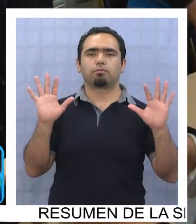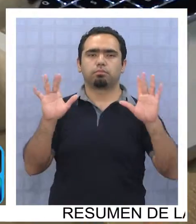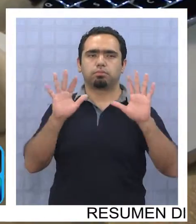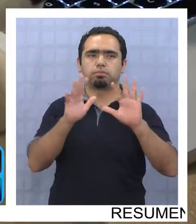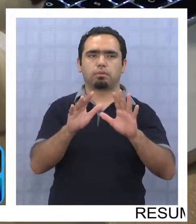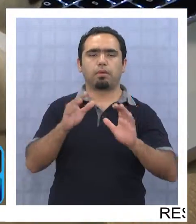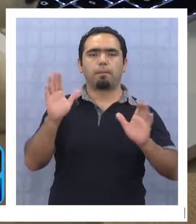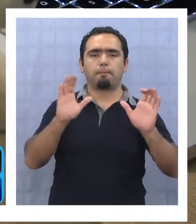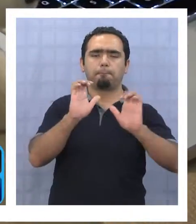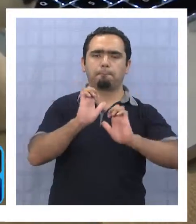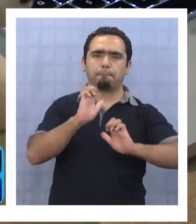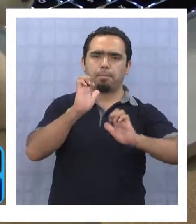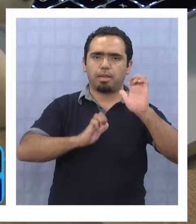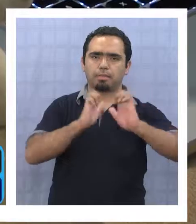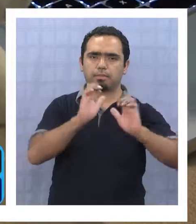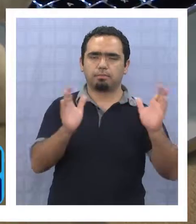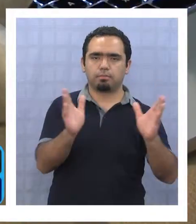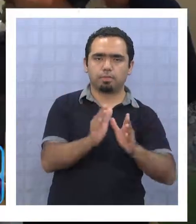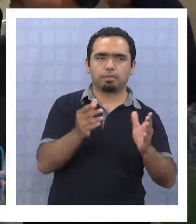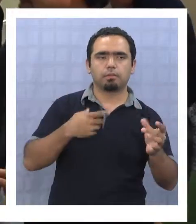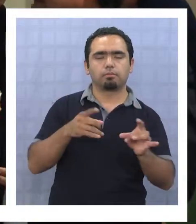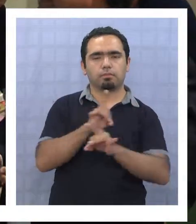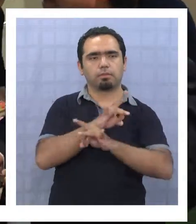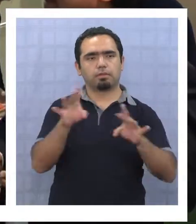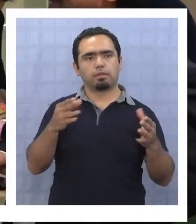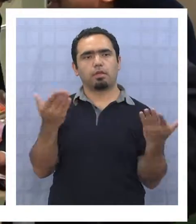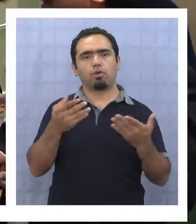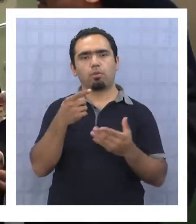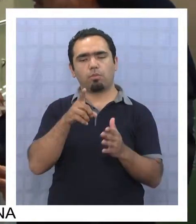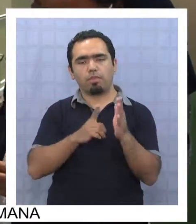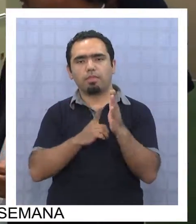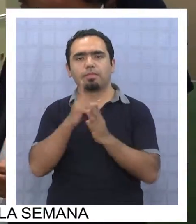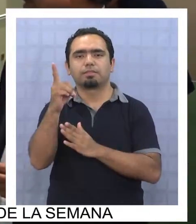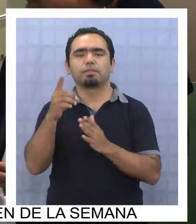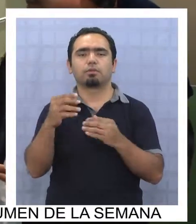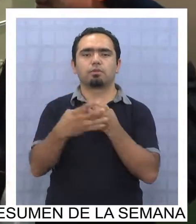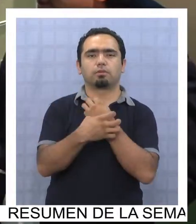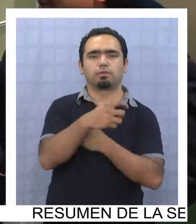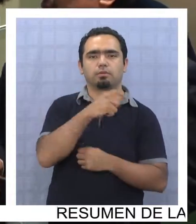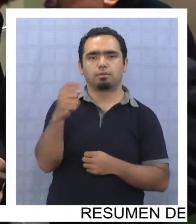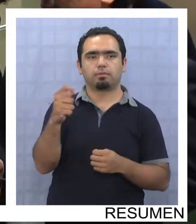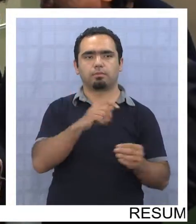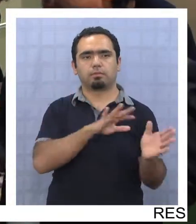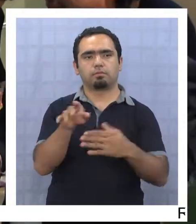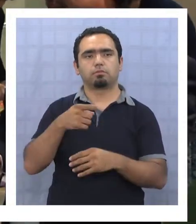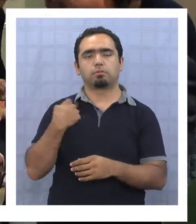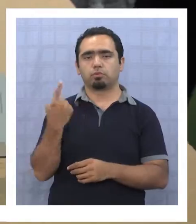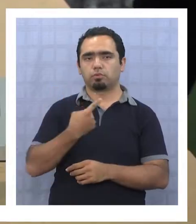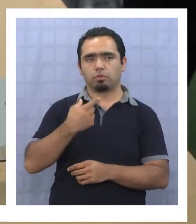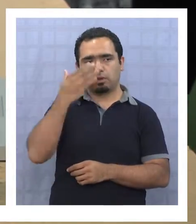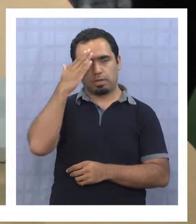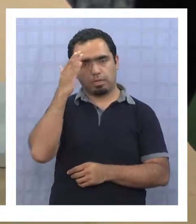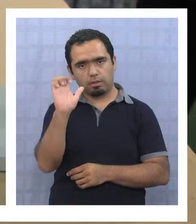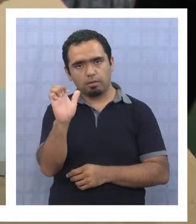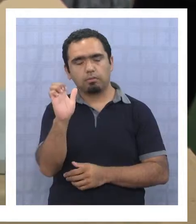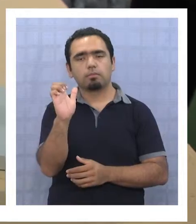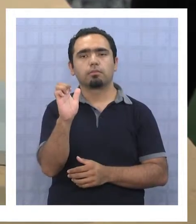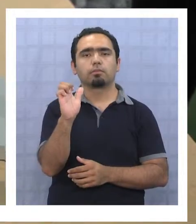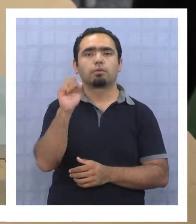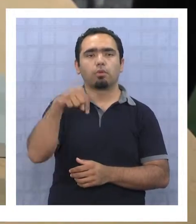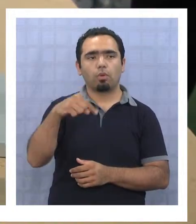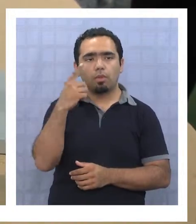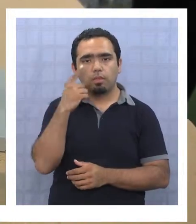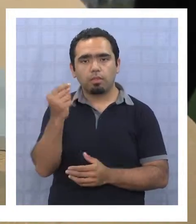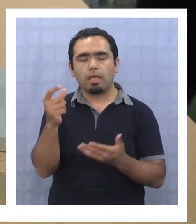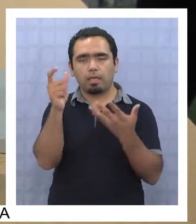pequeñas y medianas empresas para destacar el aporte que ellos realizan al desarrollo de Tarapacá. Porque creemos que hoy día,